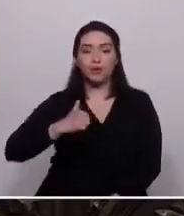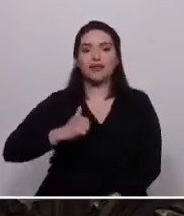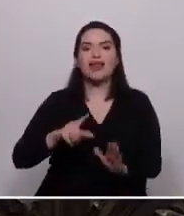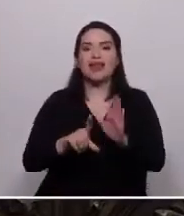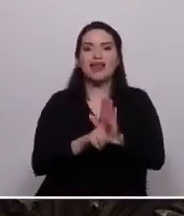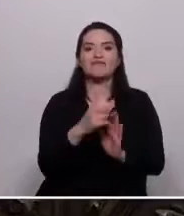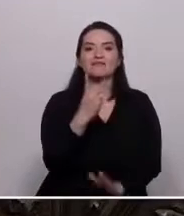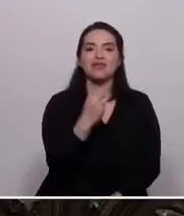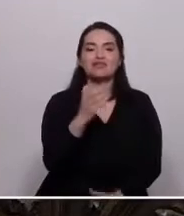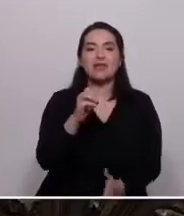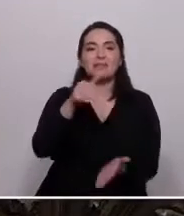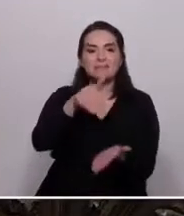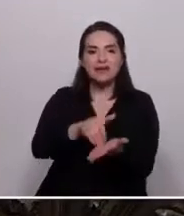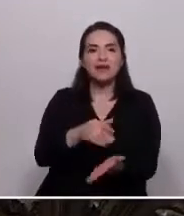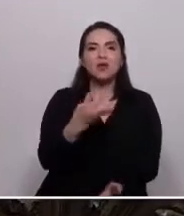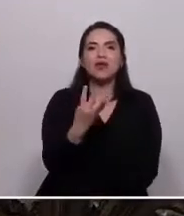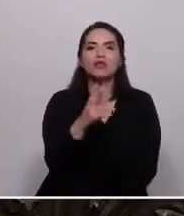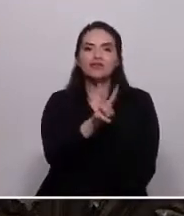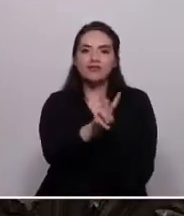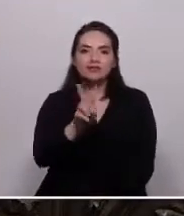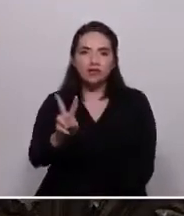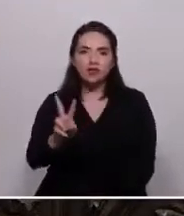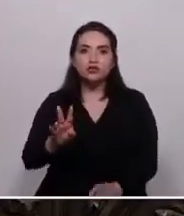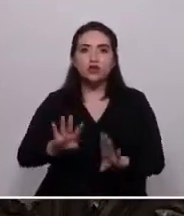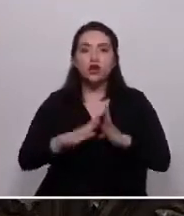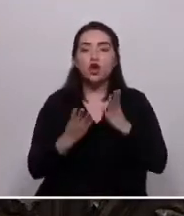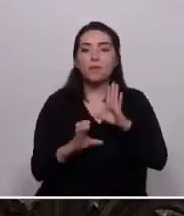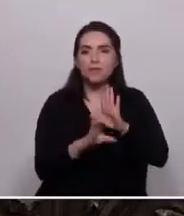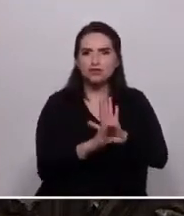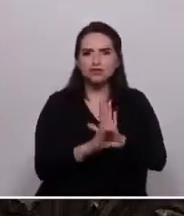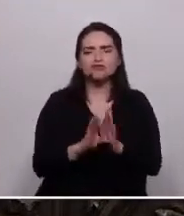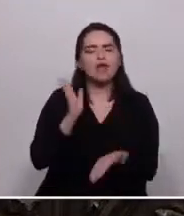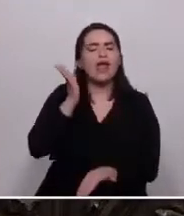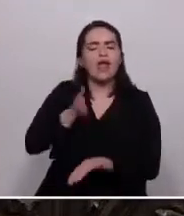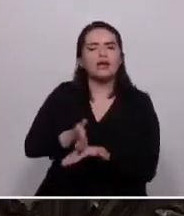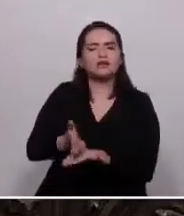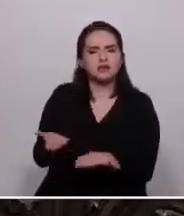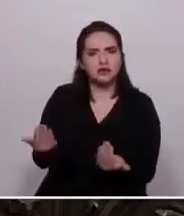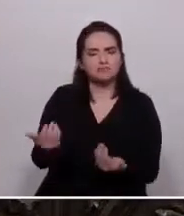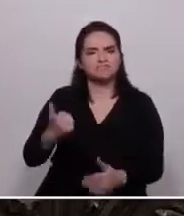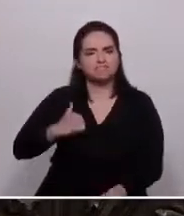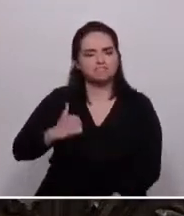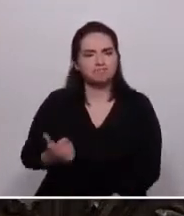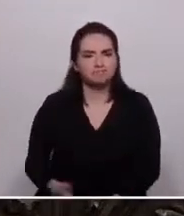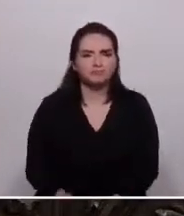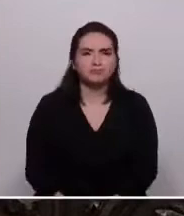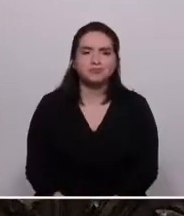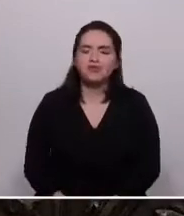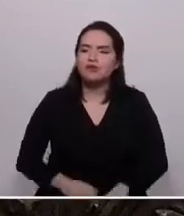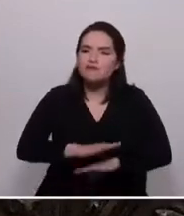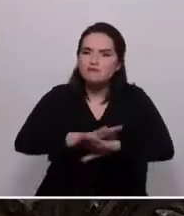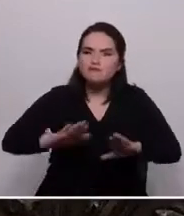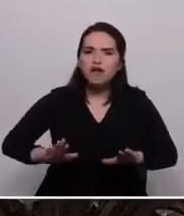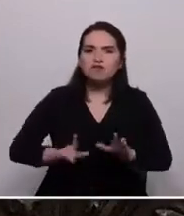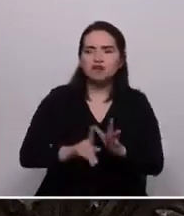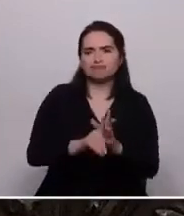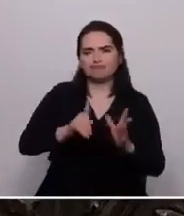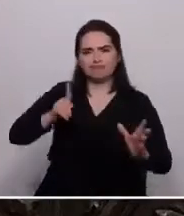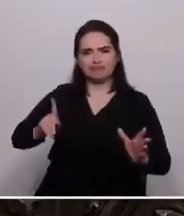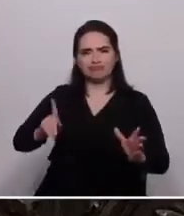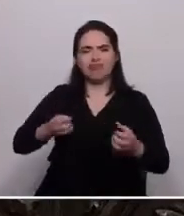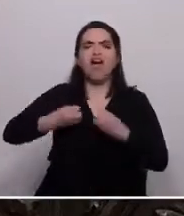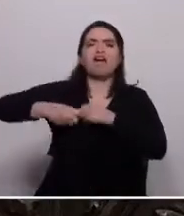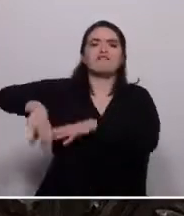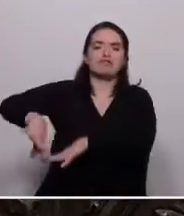.422 y la Convención exigen. Ya basta de exclusión y abandono. Si